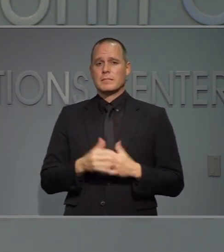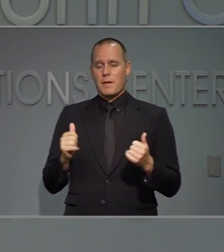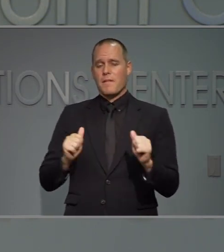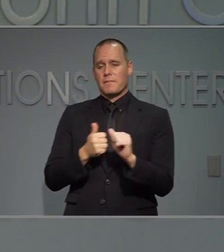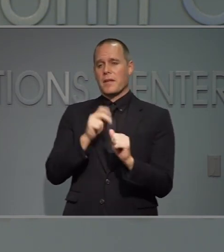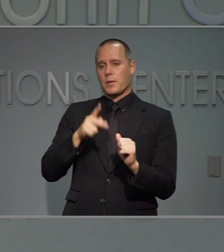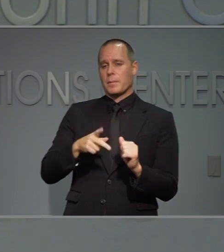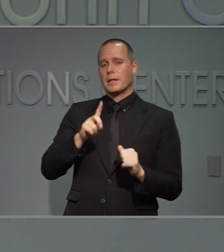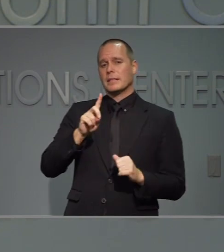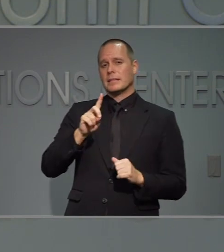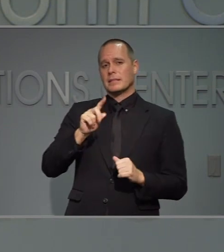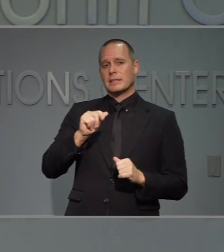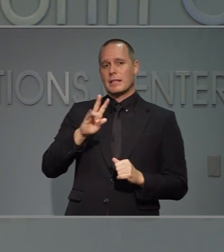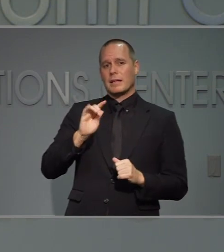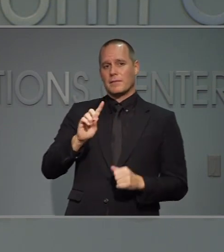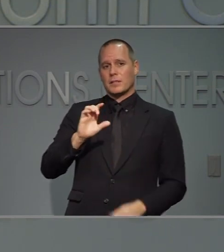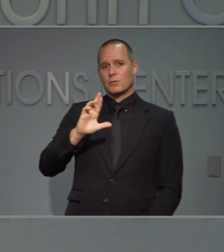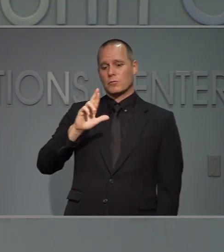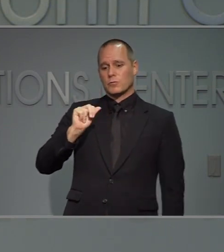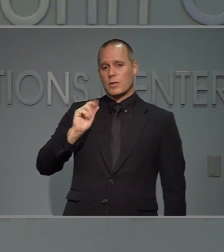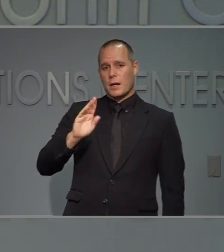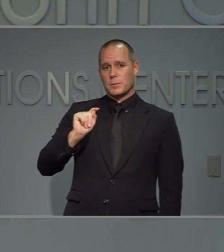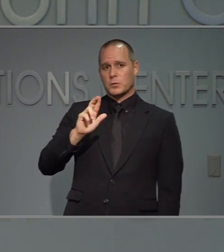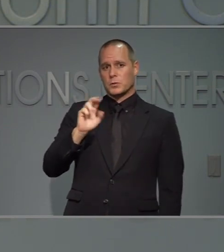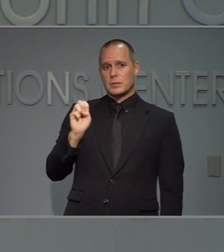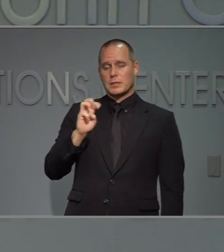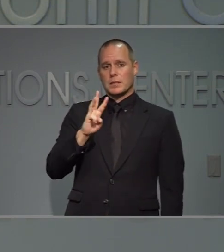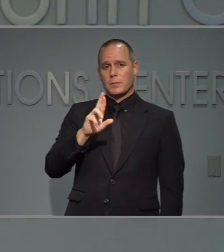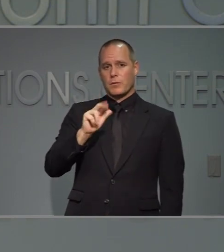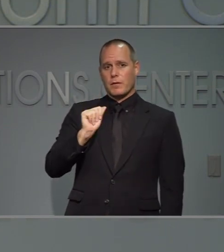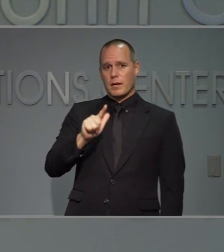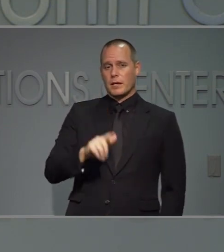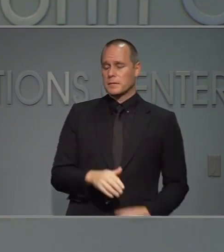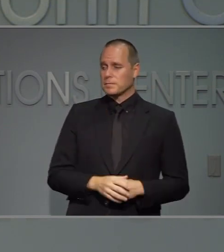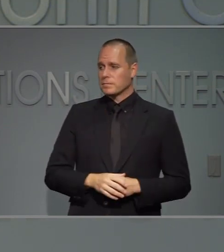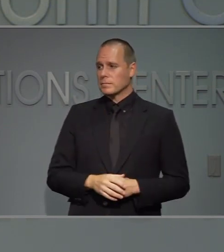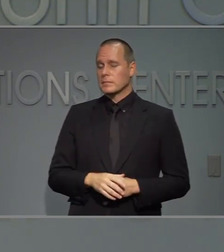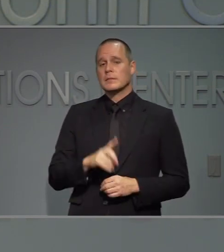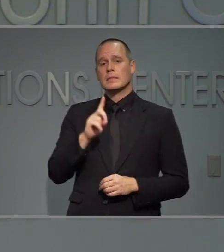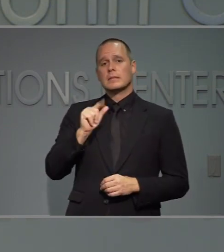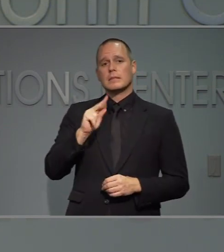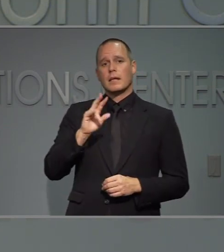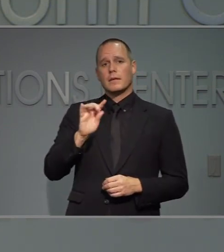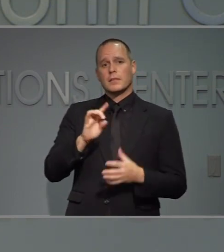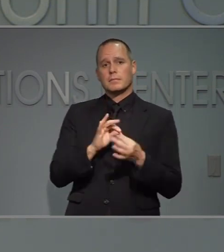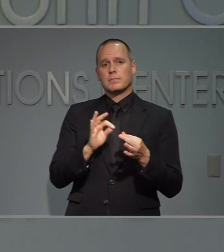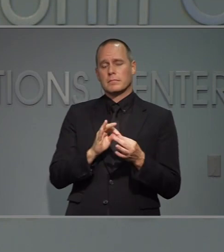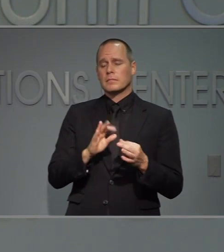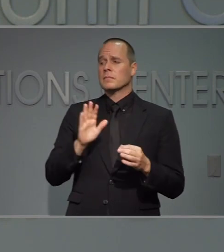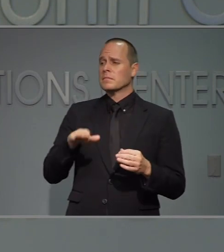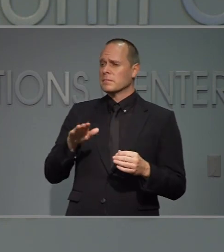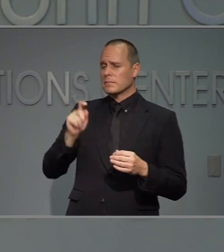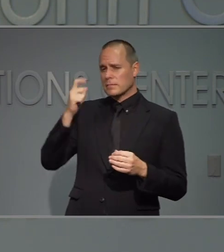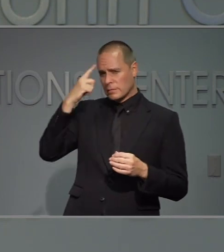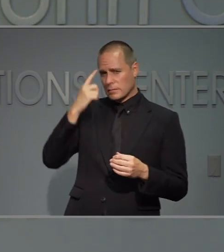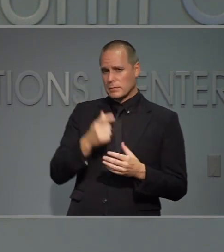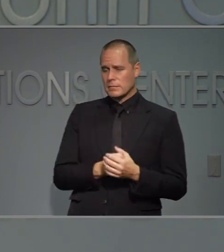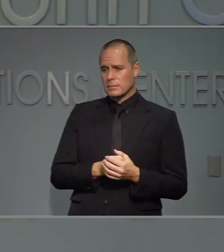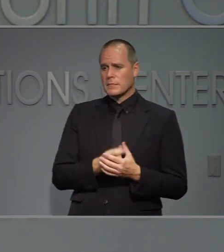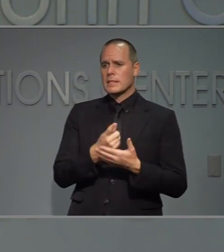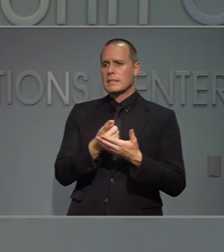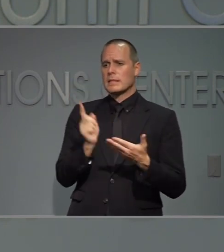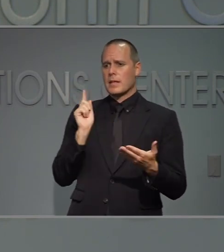La Otna de seguimiento de te y te trae y ya vio a rey en la semana pasada.